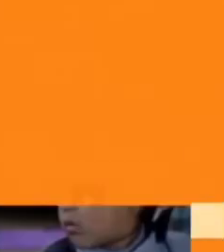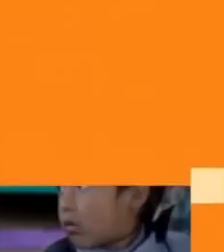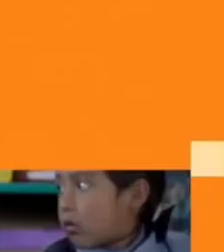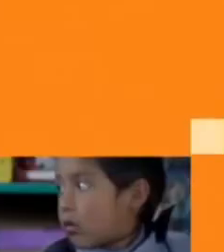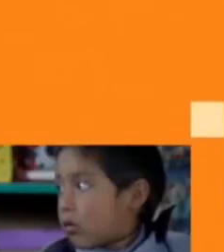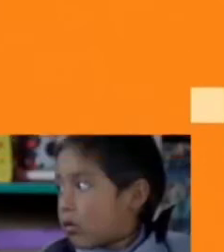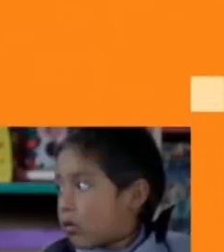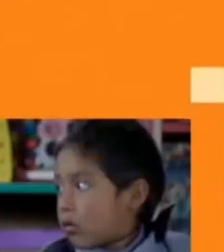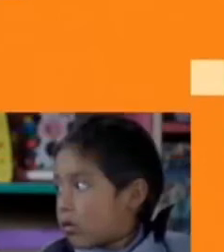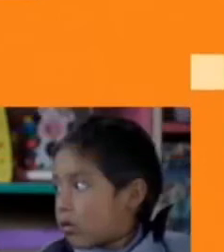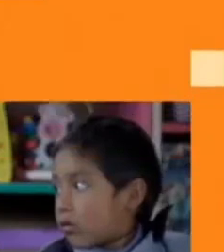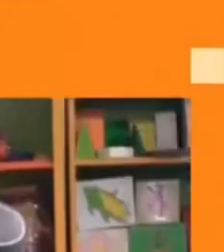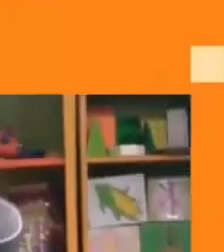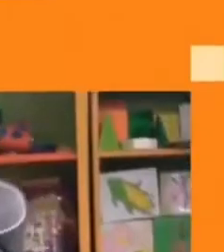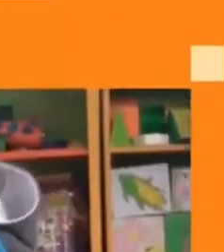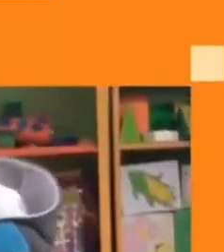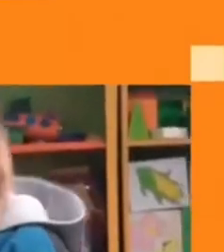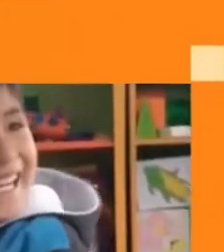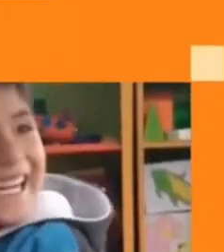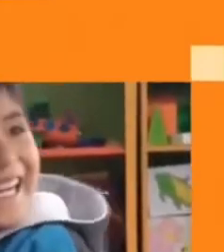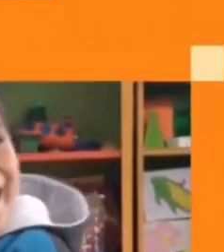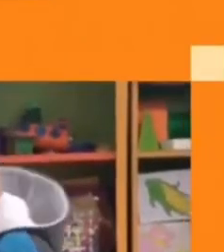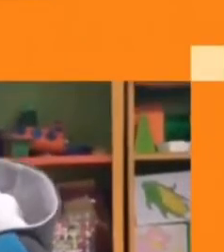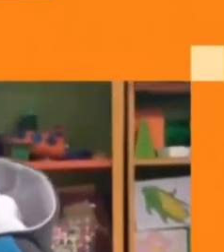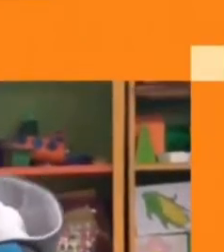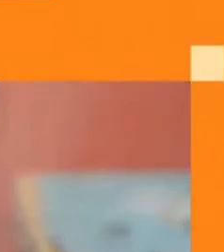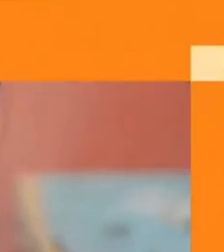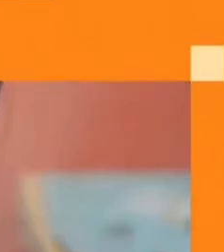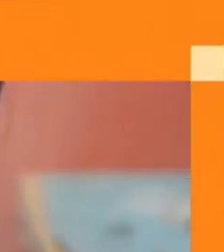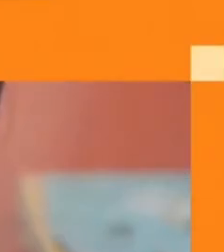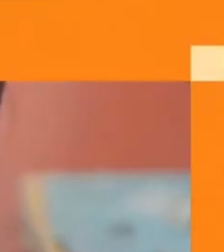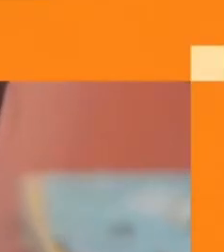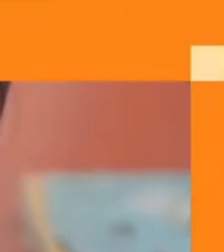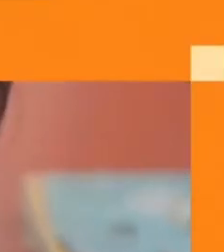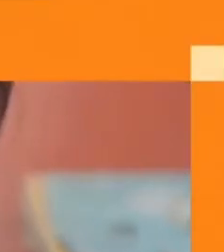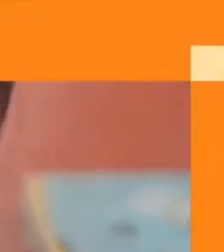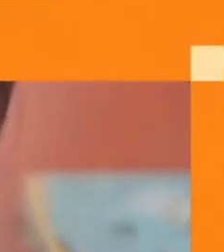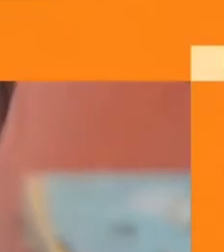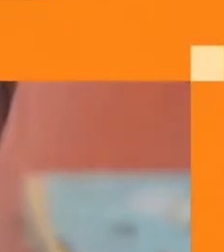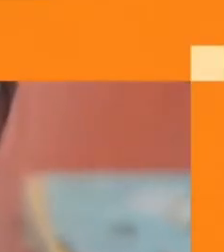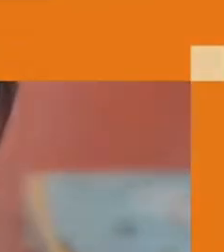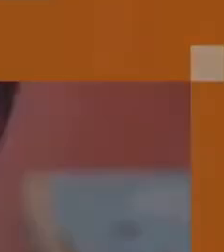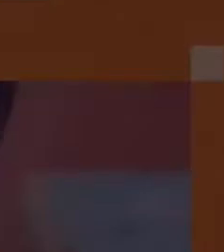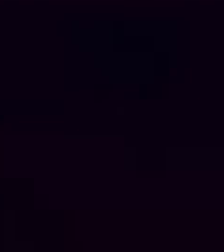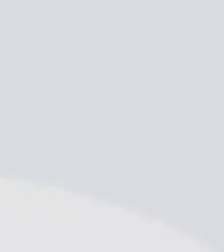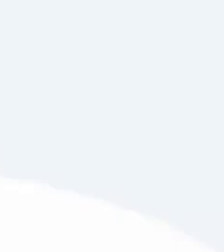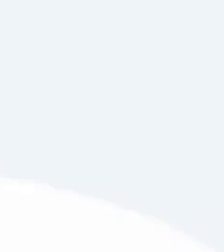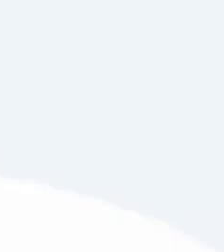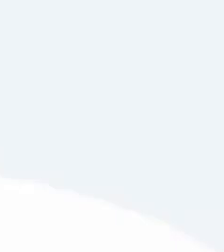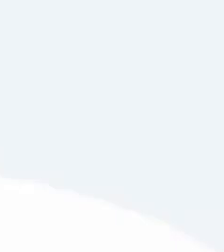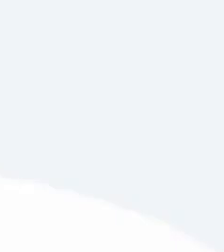Estamos viendo Aprendo en Casa Secundaria.